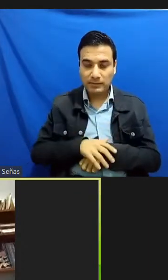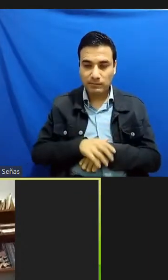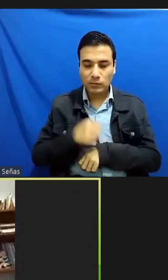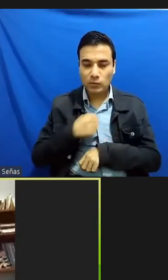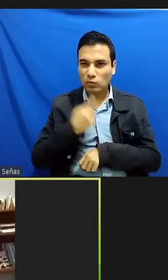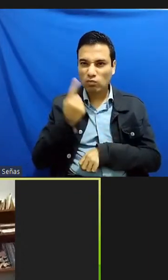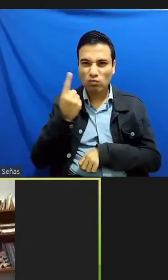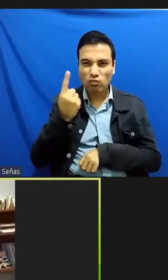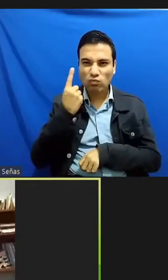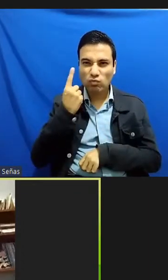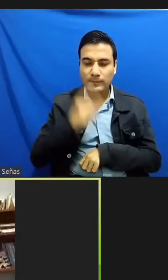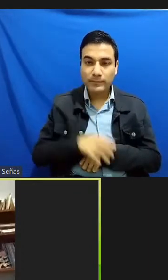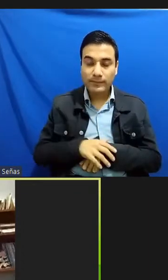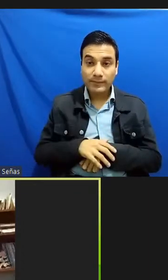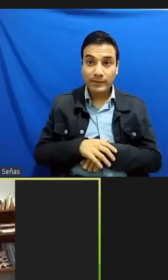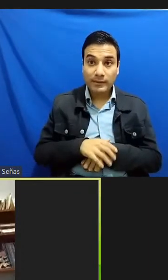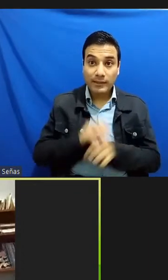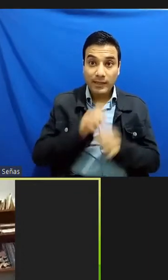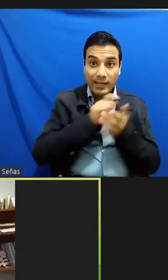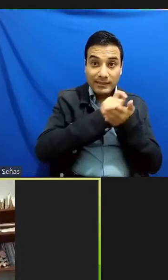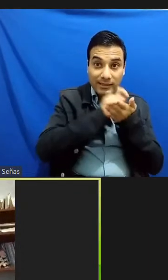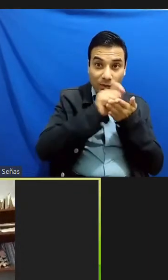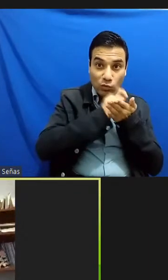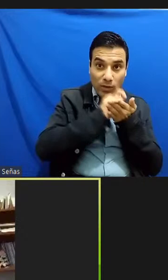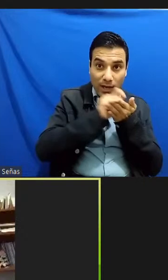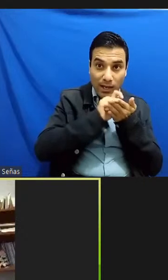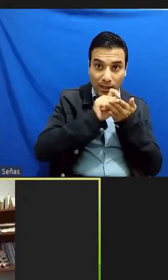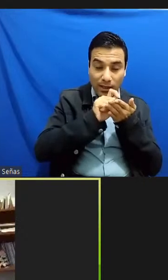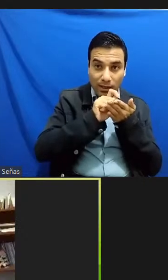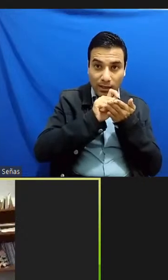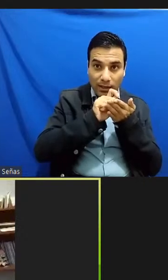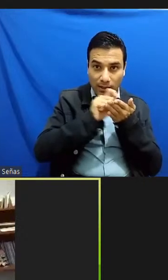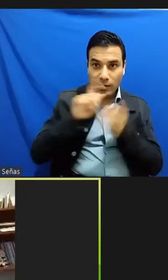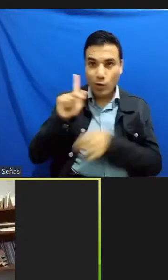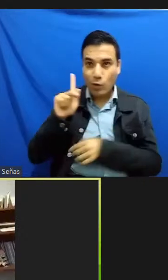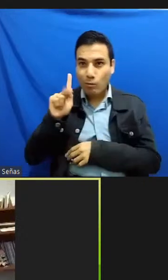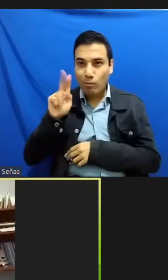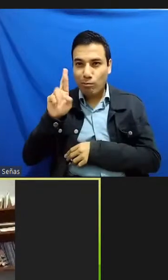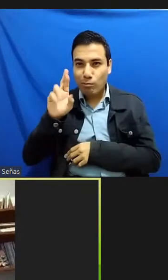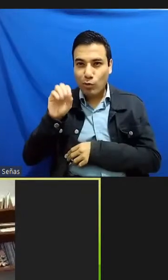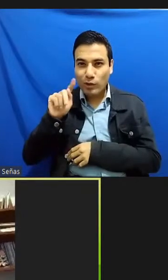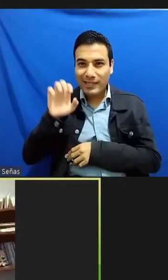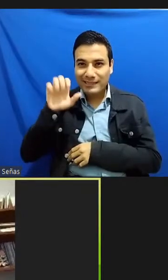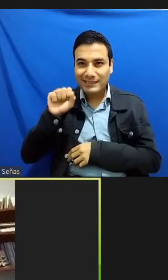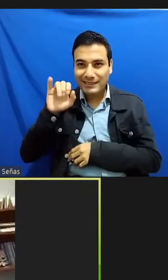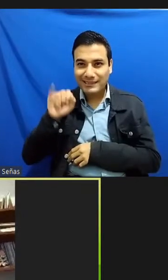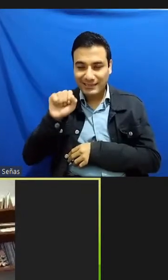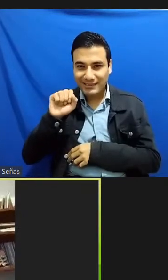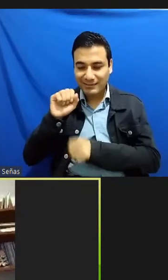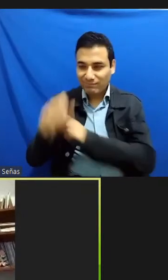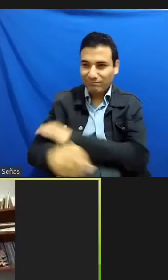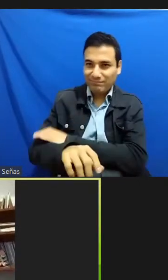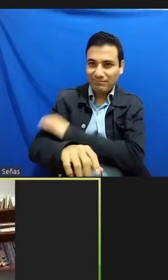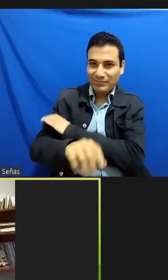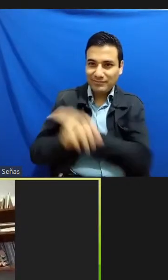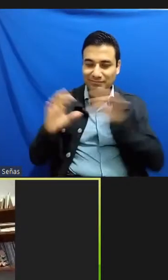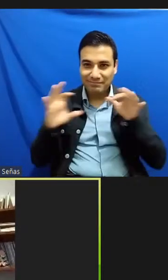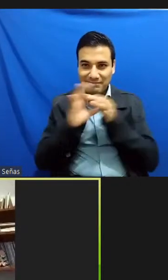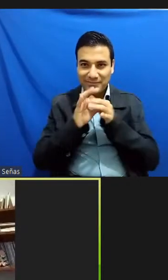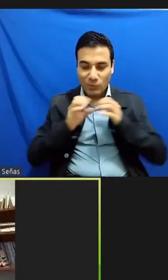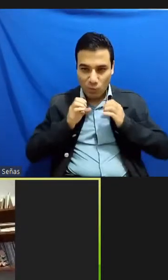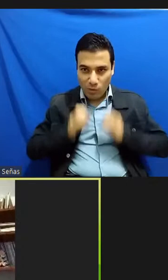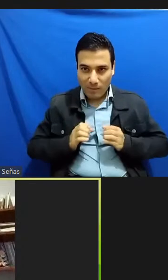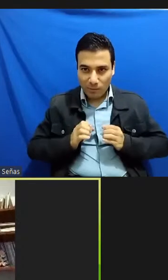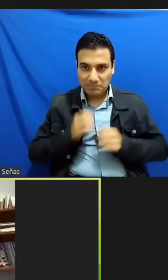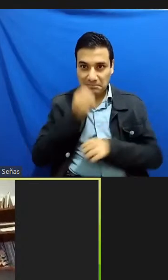escritura prótesis cuerpo y la experiencia digamos del sujeto el